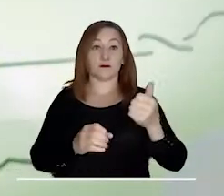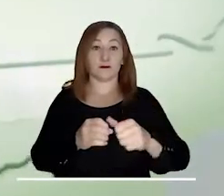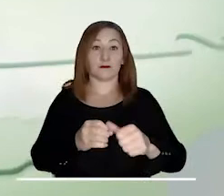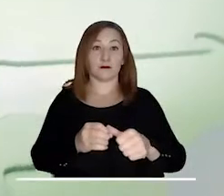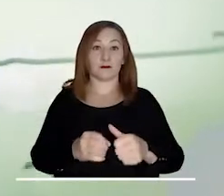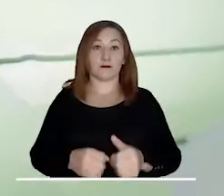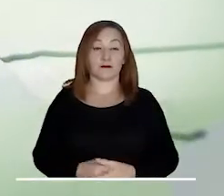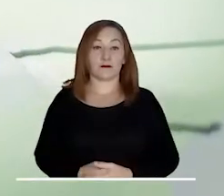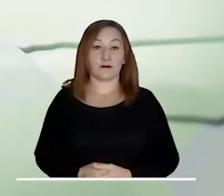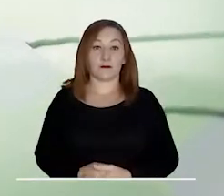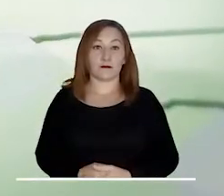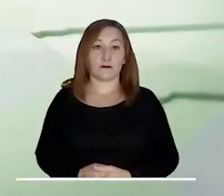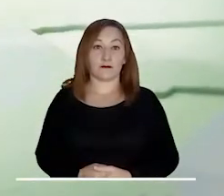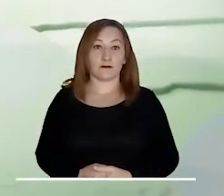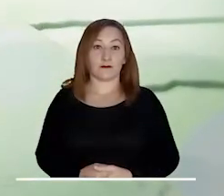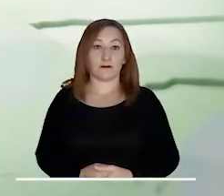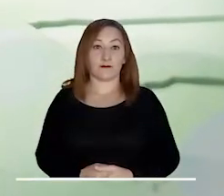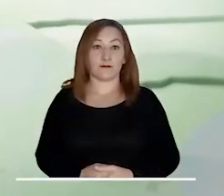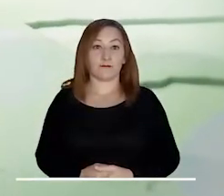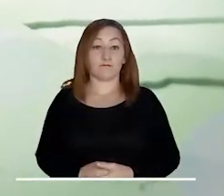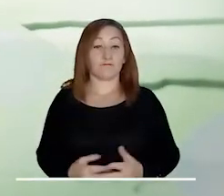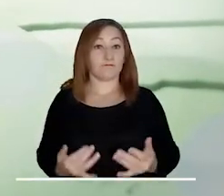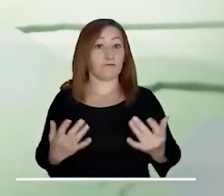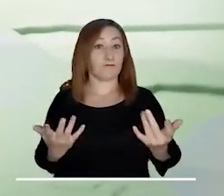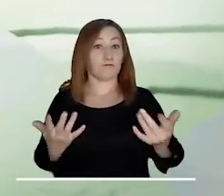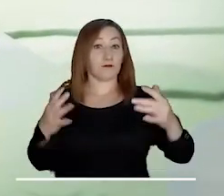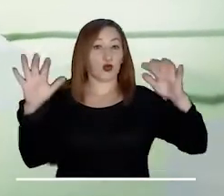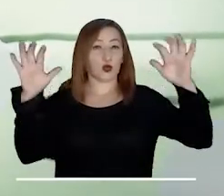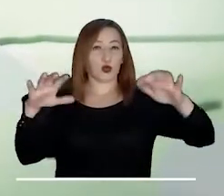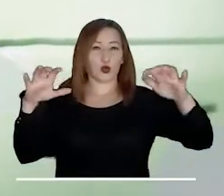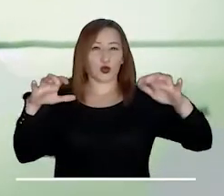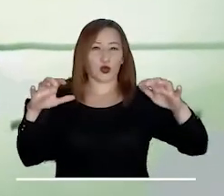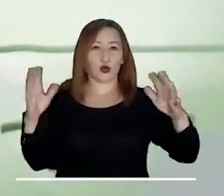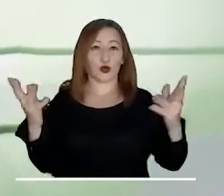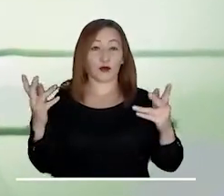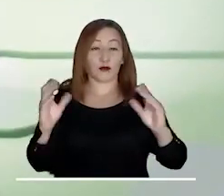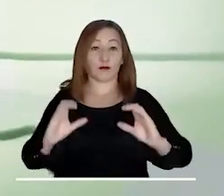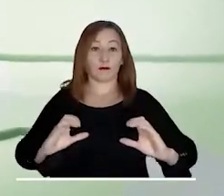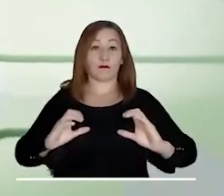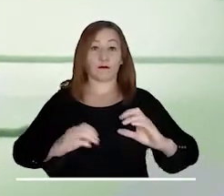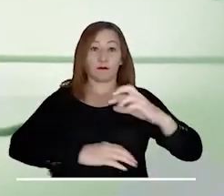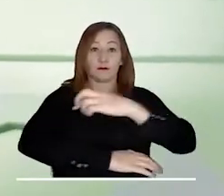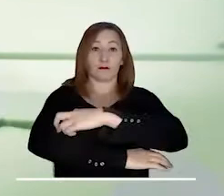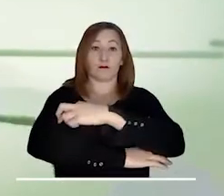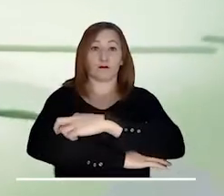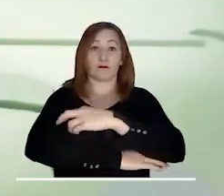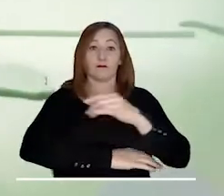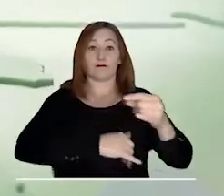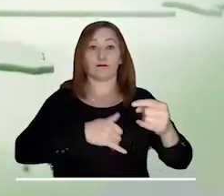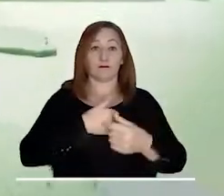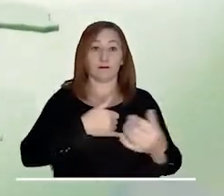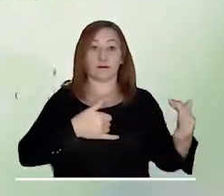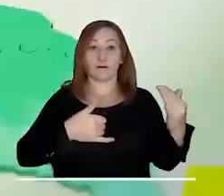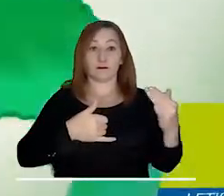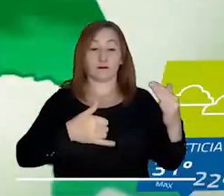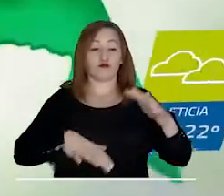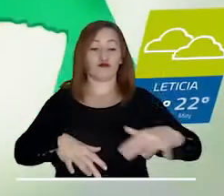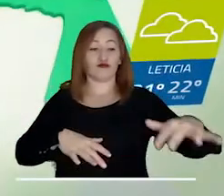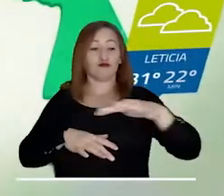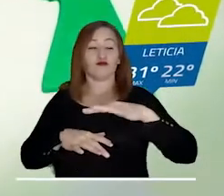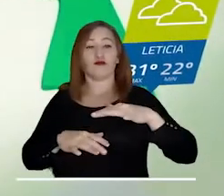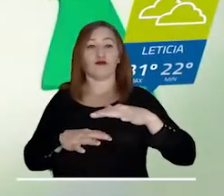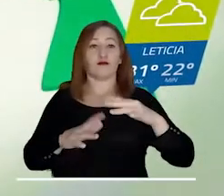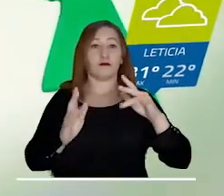occidente de Meta y zonas del departamento de Arauca. Los pronósticos anuncian precipitaciones en zonas de Caquetá,